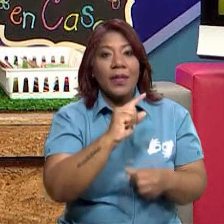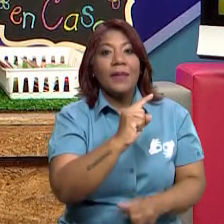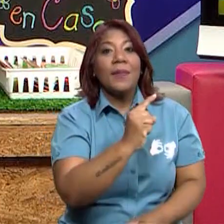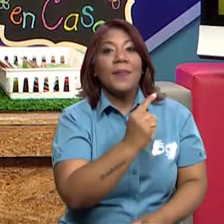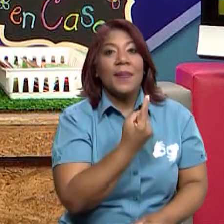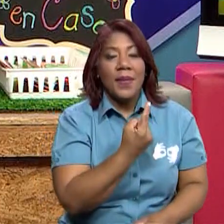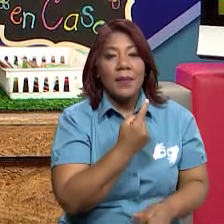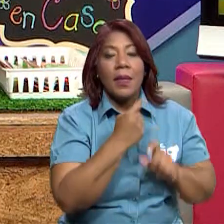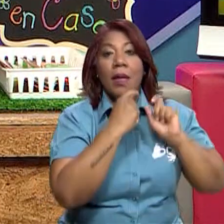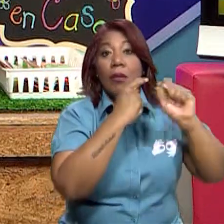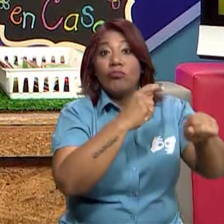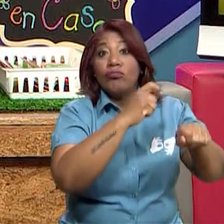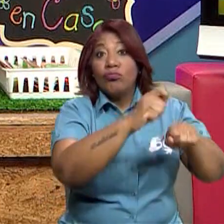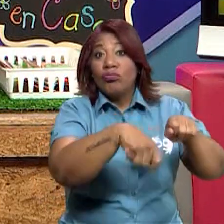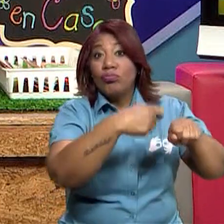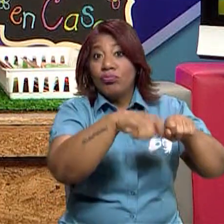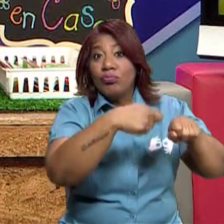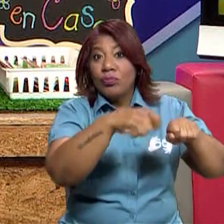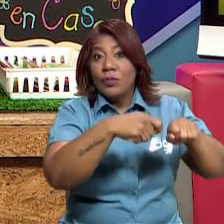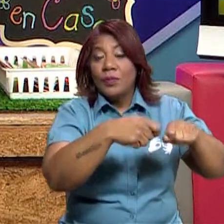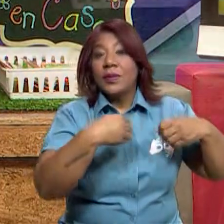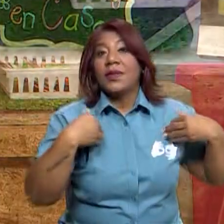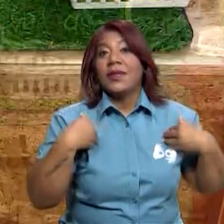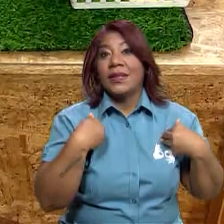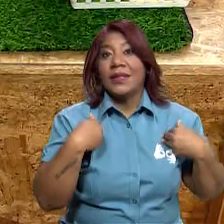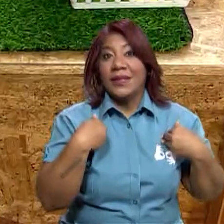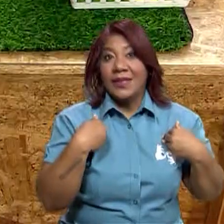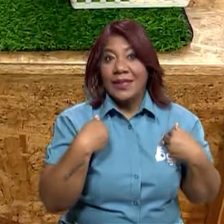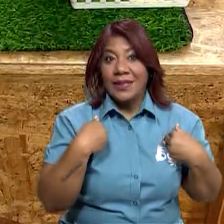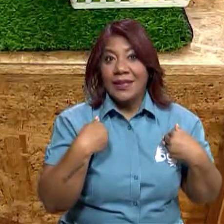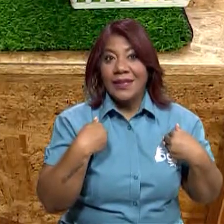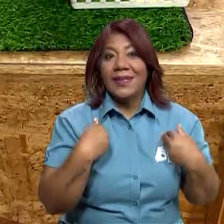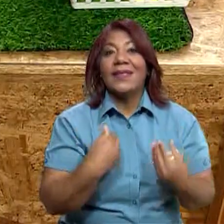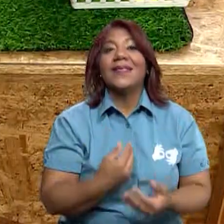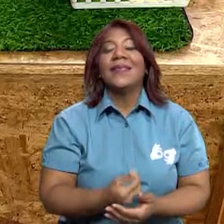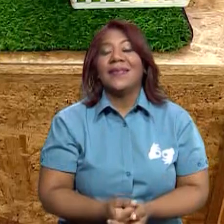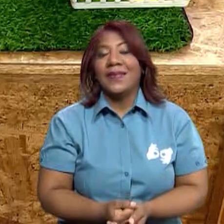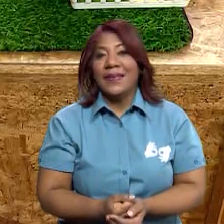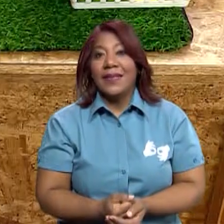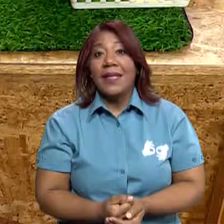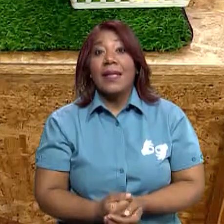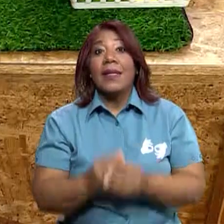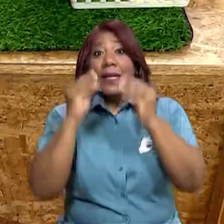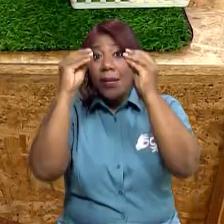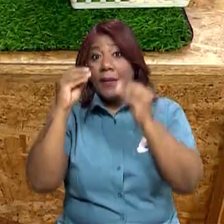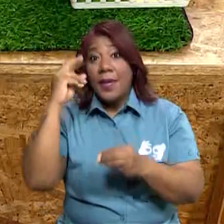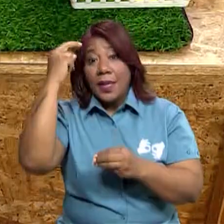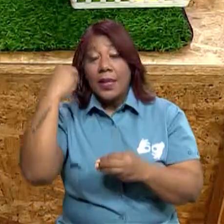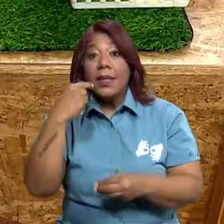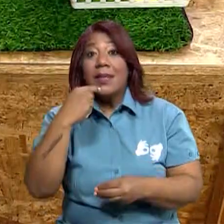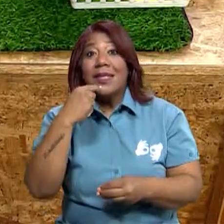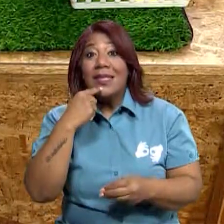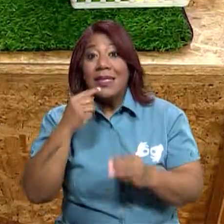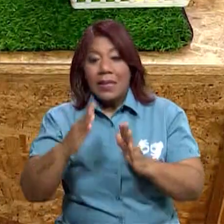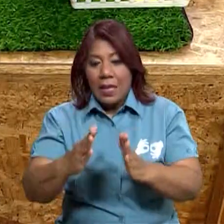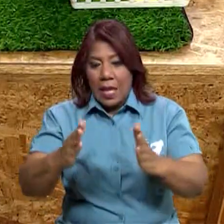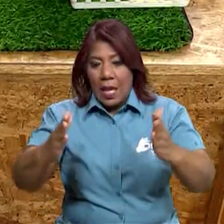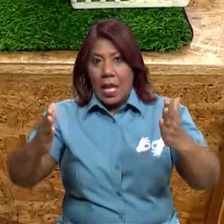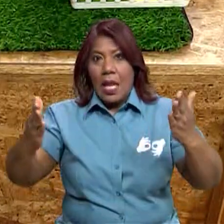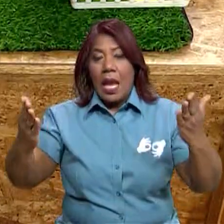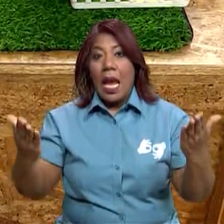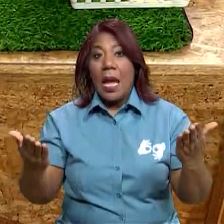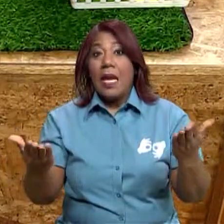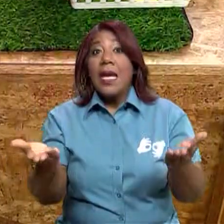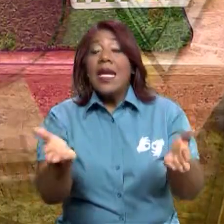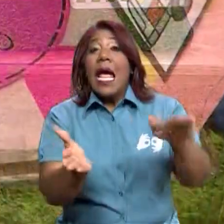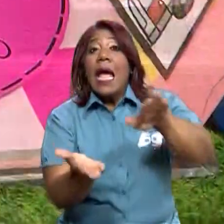pesca y ganadería. En el centro, quise hacerlo un poco diferente para que veas hasta dónde puede llegar